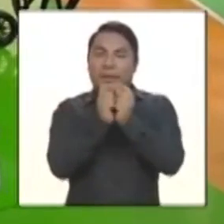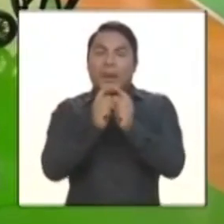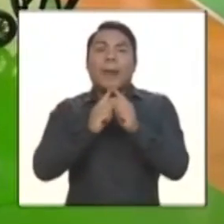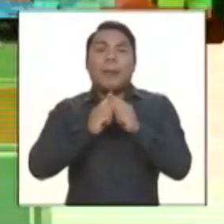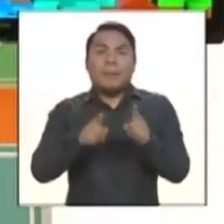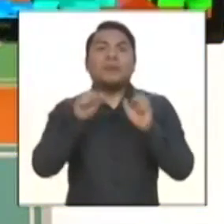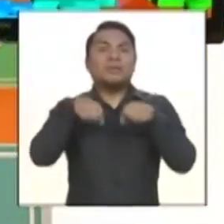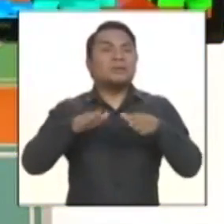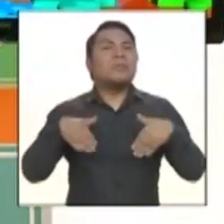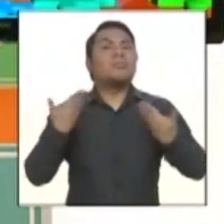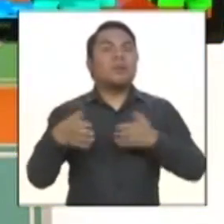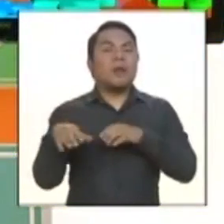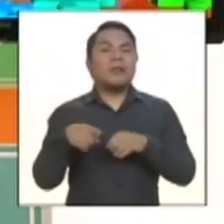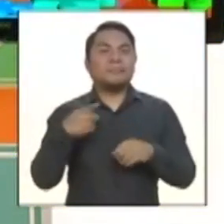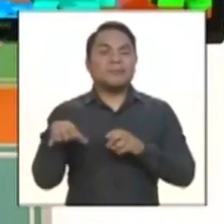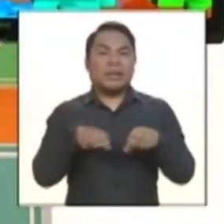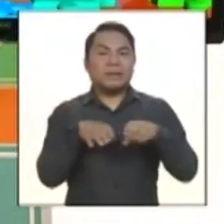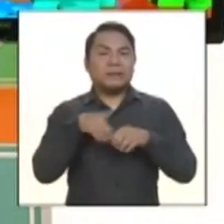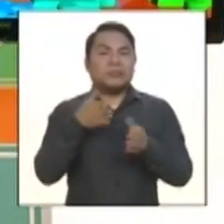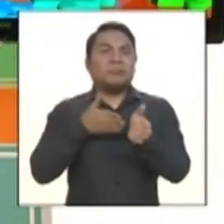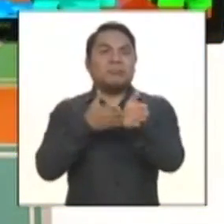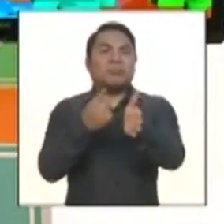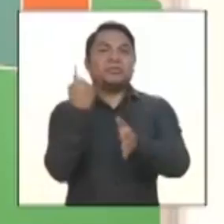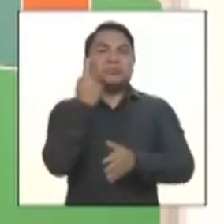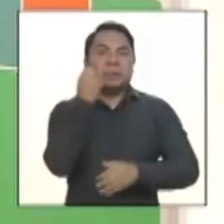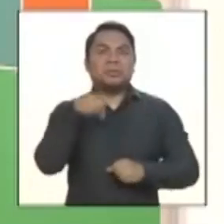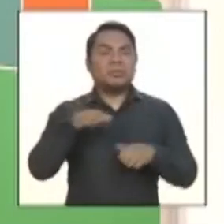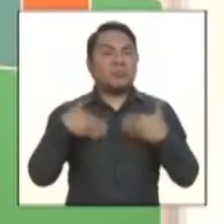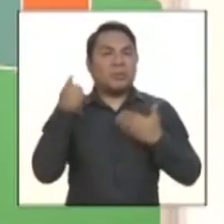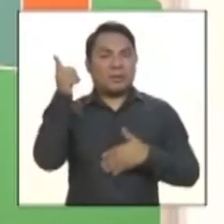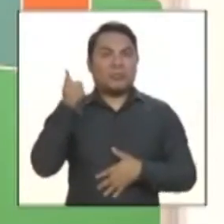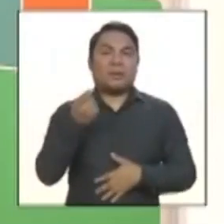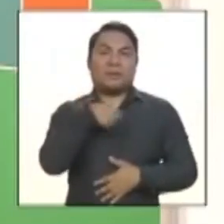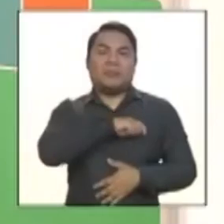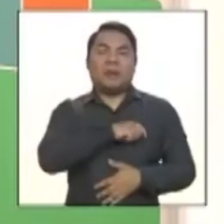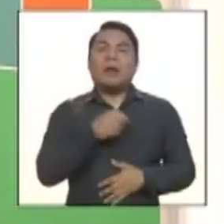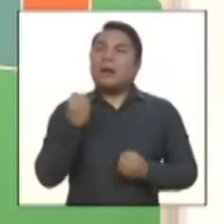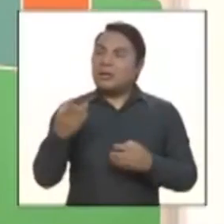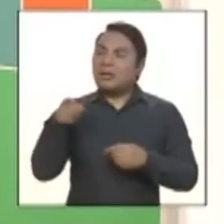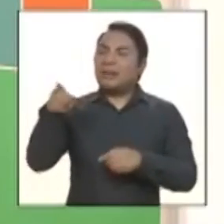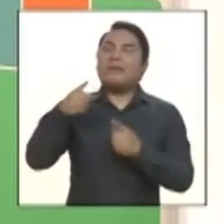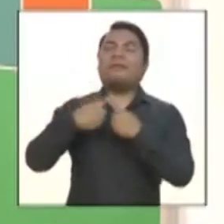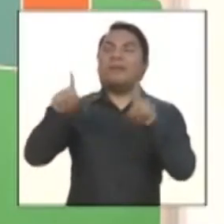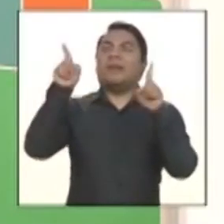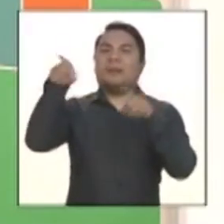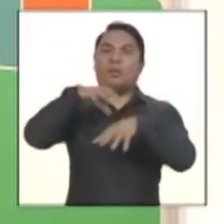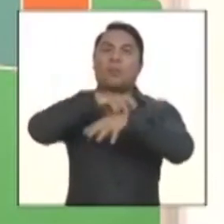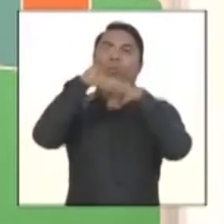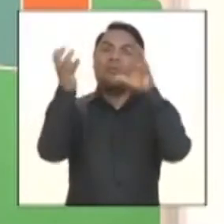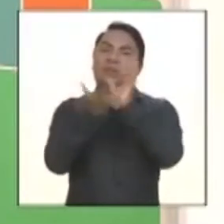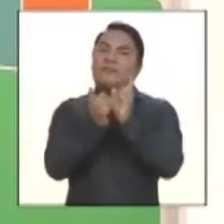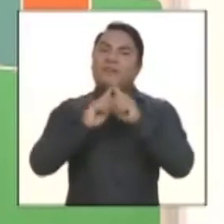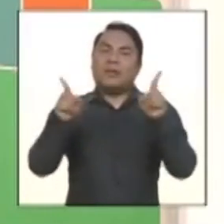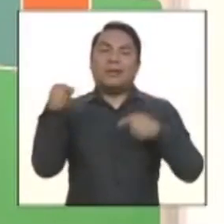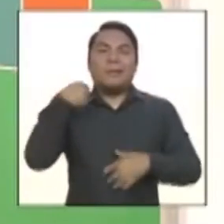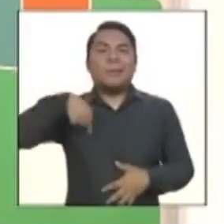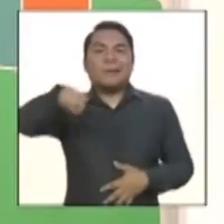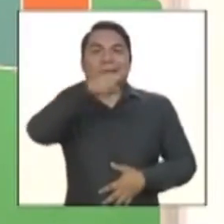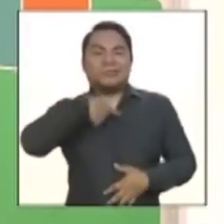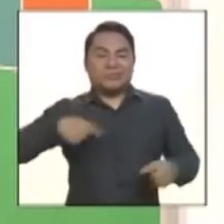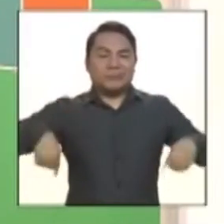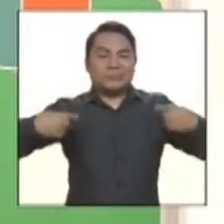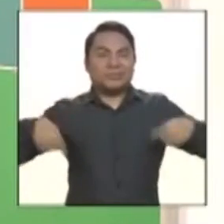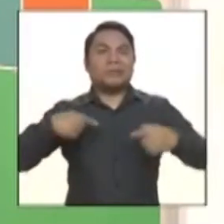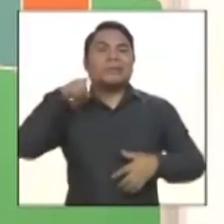tú te puedes movilizar muy bien en el transporte público. Qué interesante. Claro, imagino que es todo otro mundo. Para nosotros que tenemos discapacidad y que